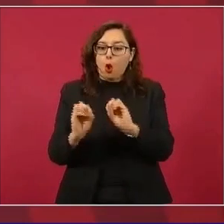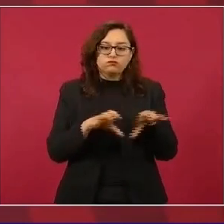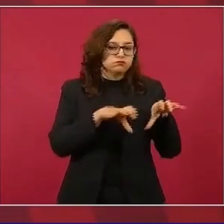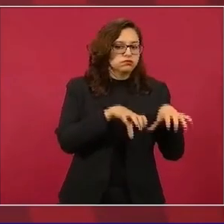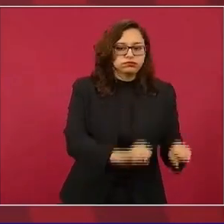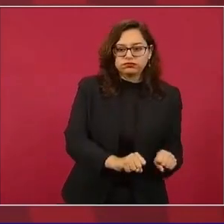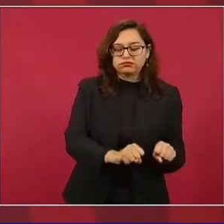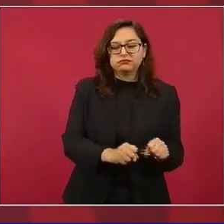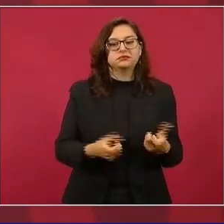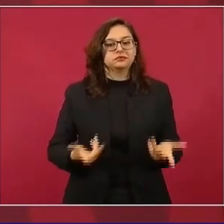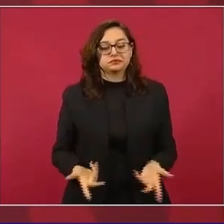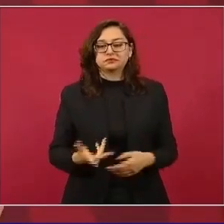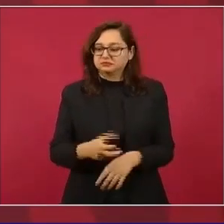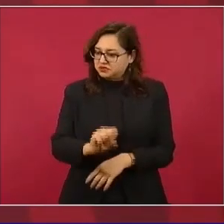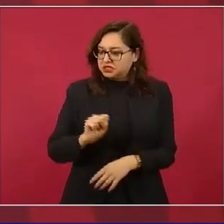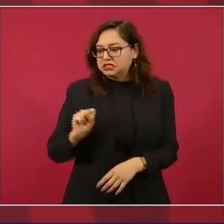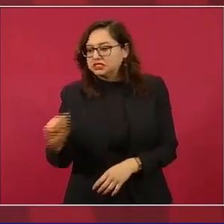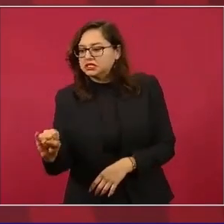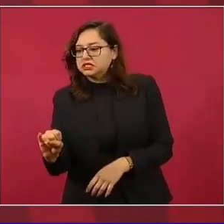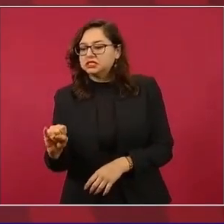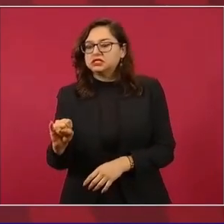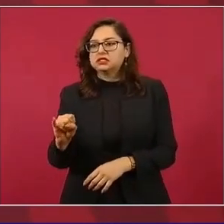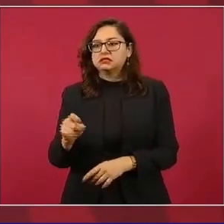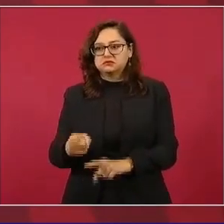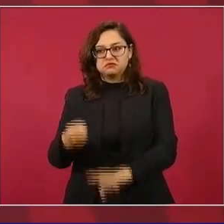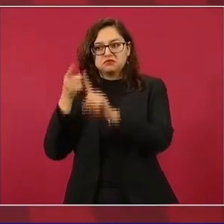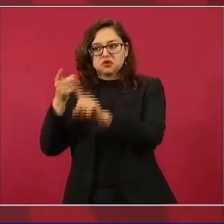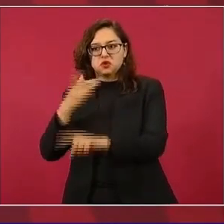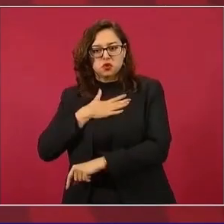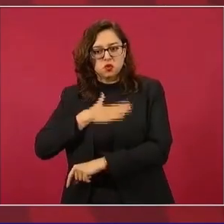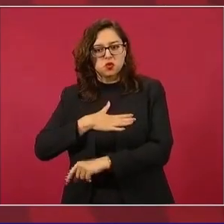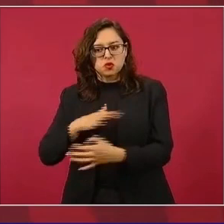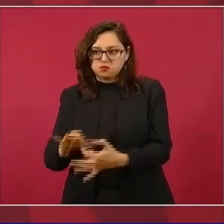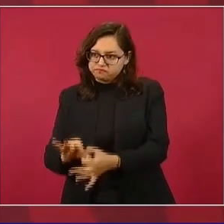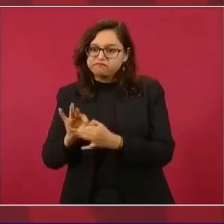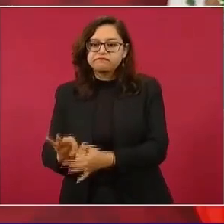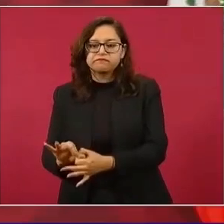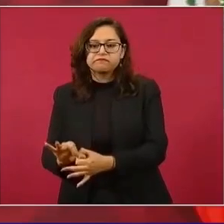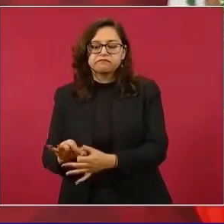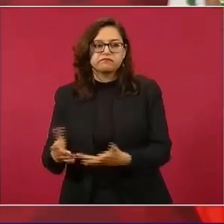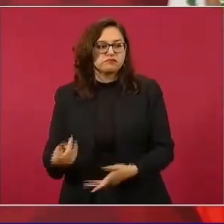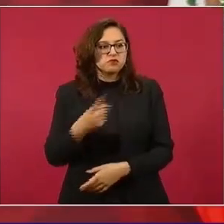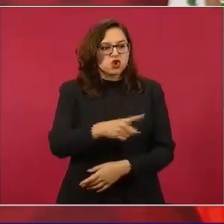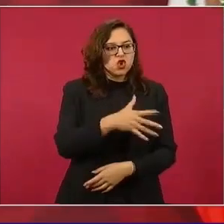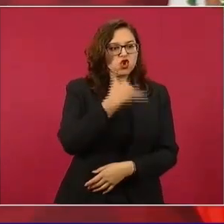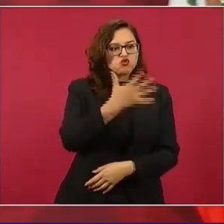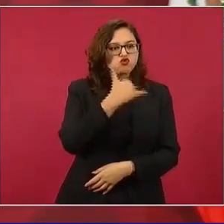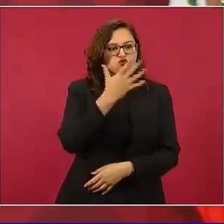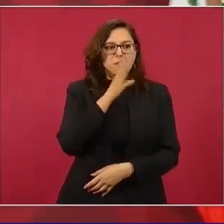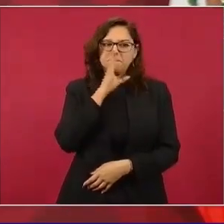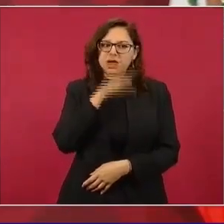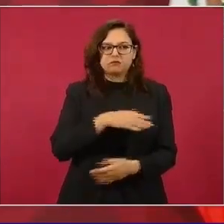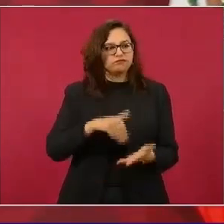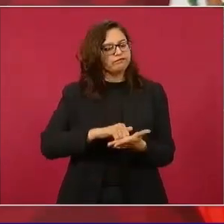claro que estaban a favor de las causas justas y en contra de los corruptos,